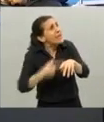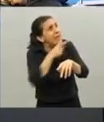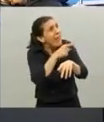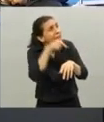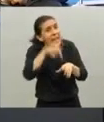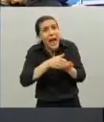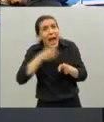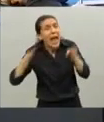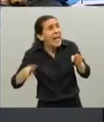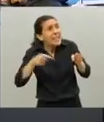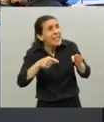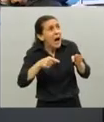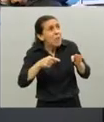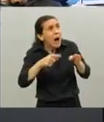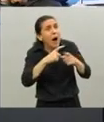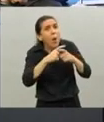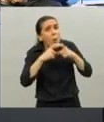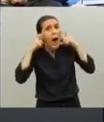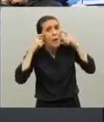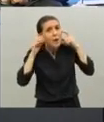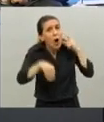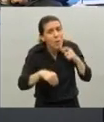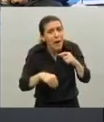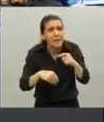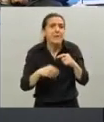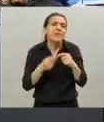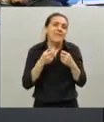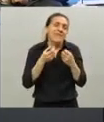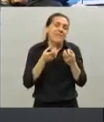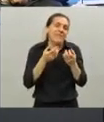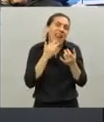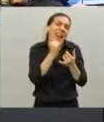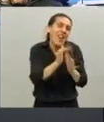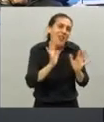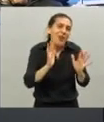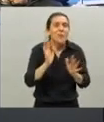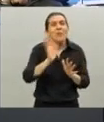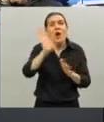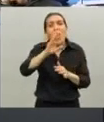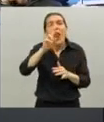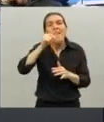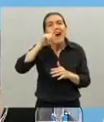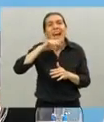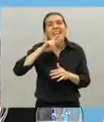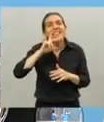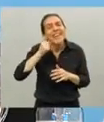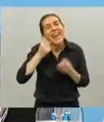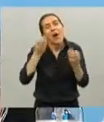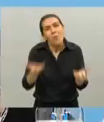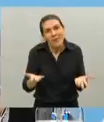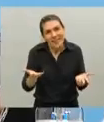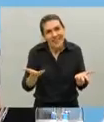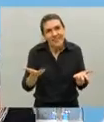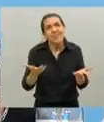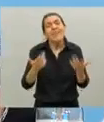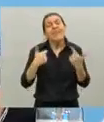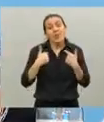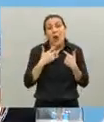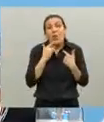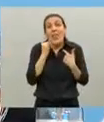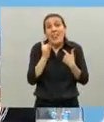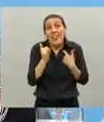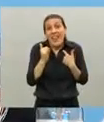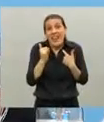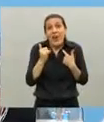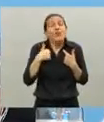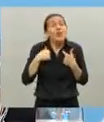use más el barbijo bueno se lo dejo así hola Valentina ¿cómo te va? empiezo por decirte que